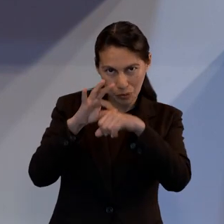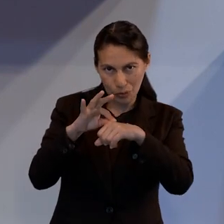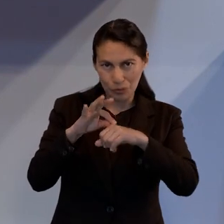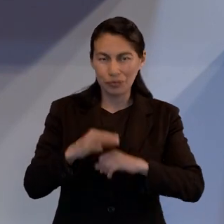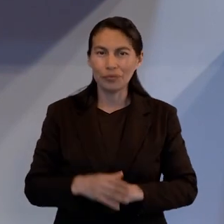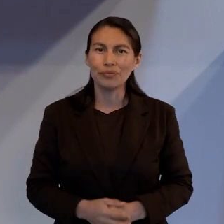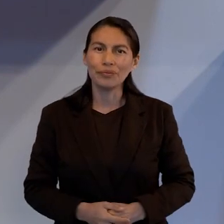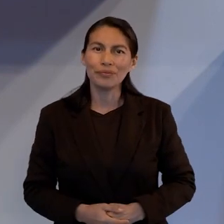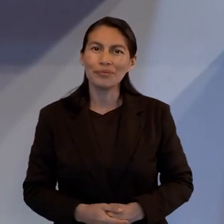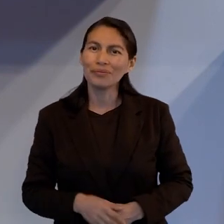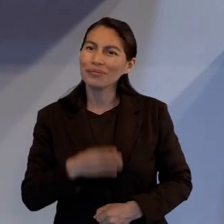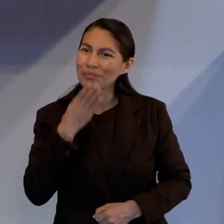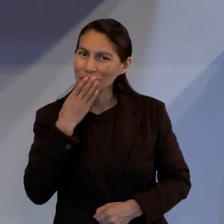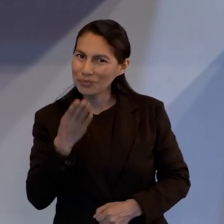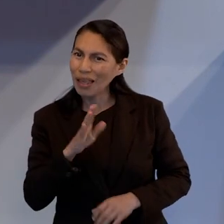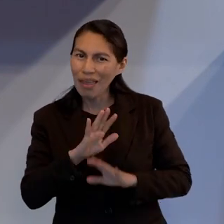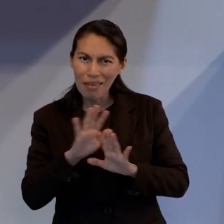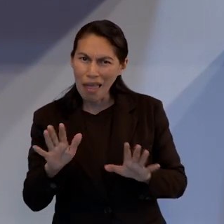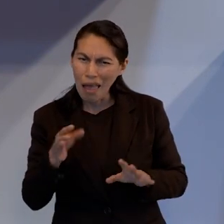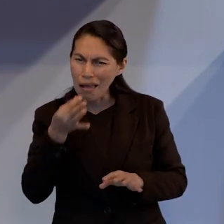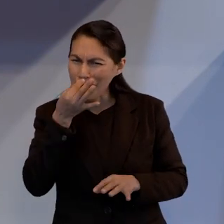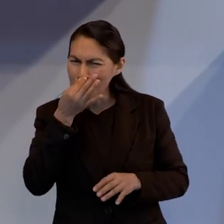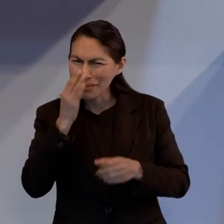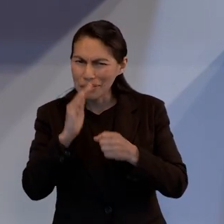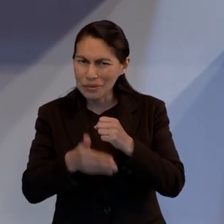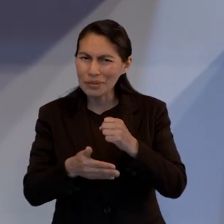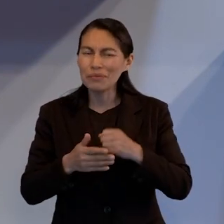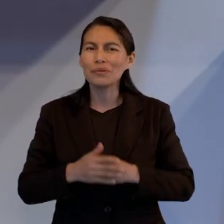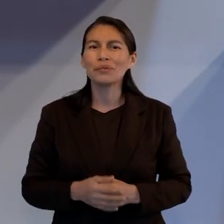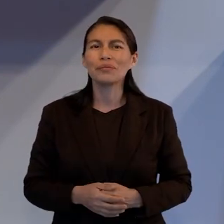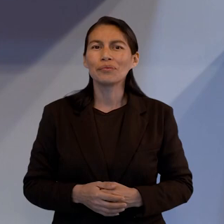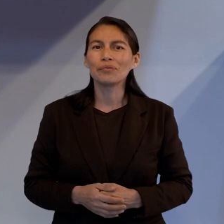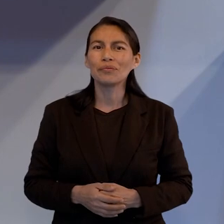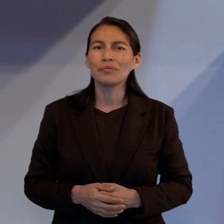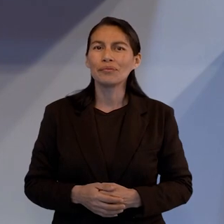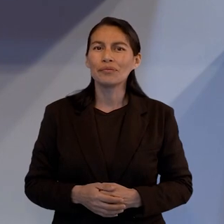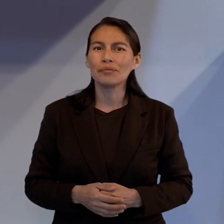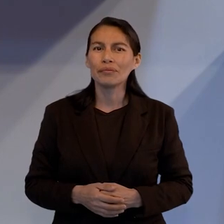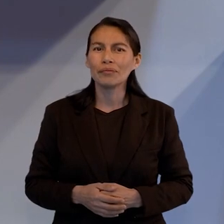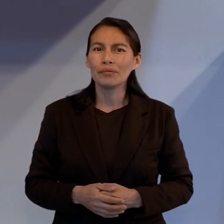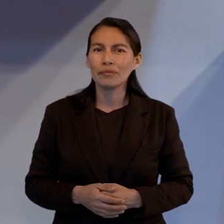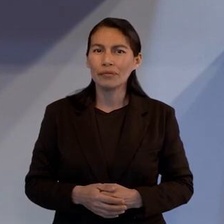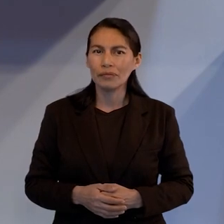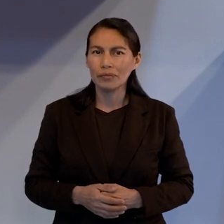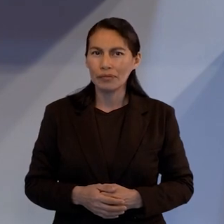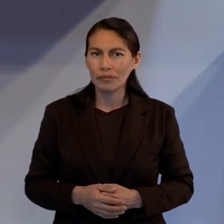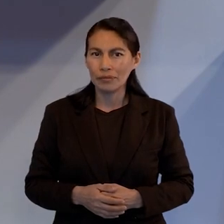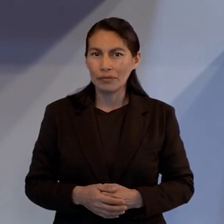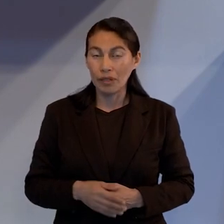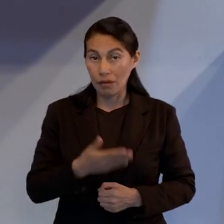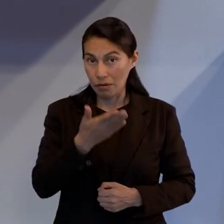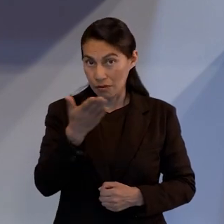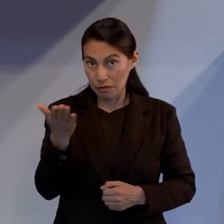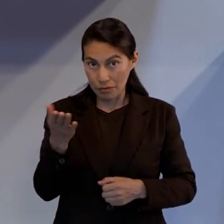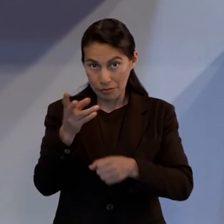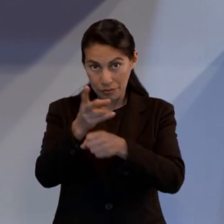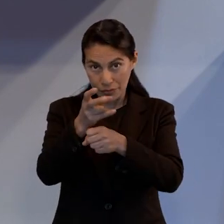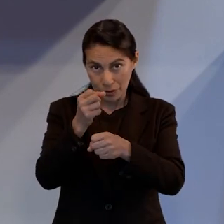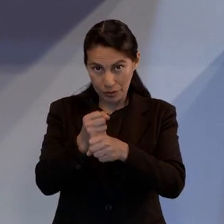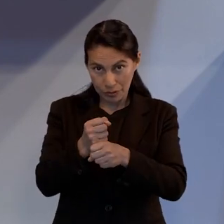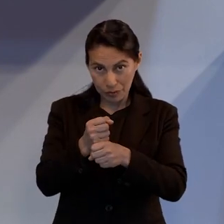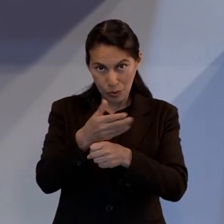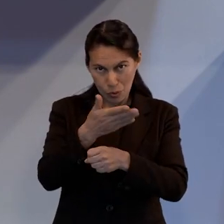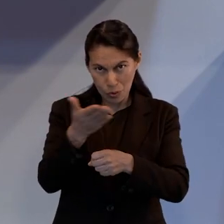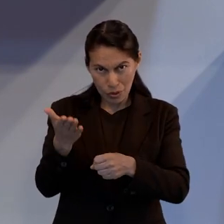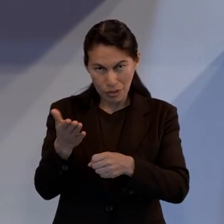Muy bien, estamos por terminar este estudio, y les quiero invitar